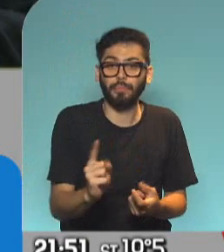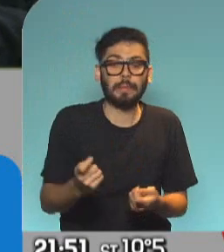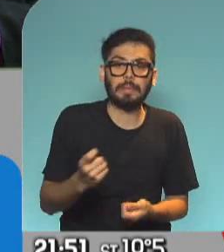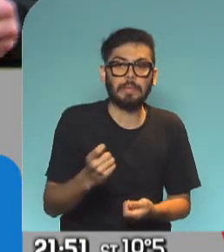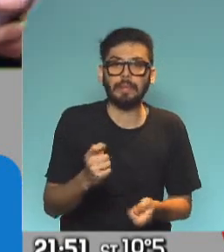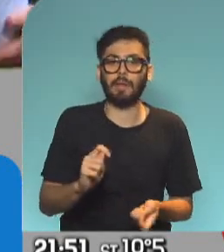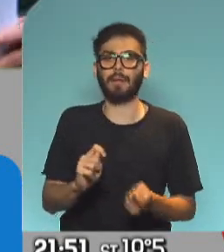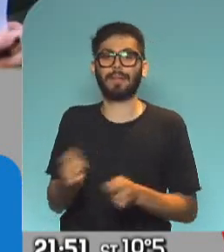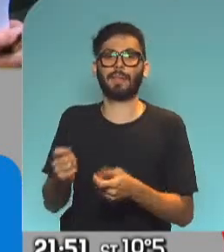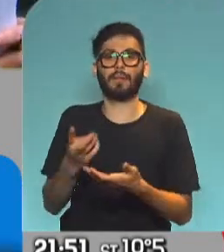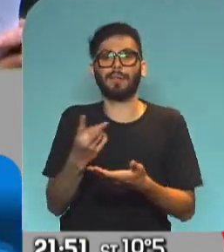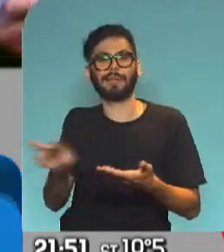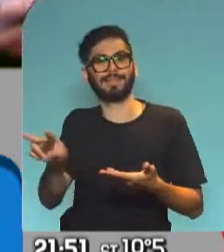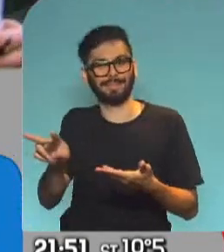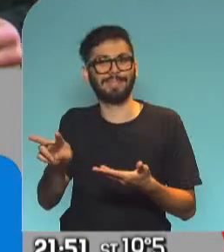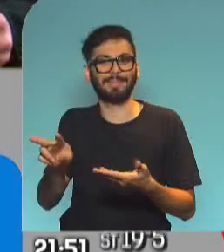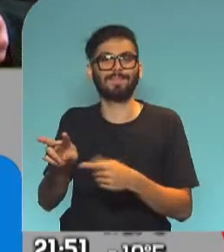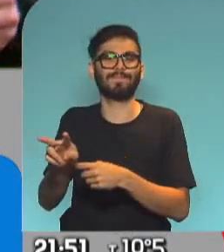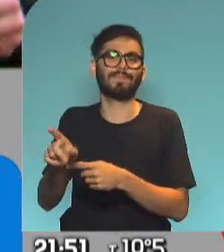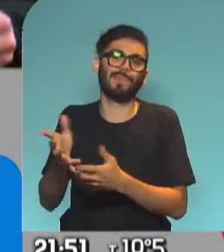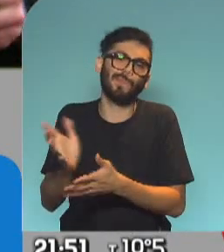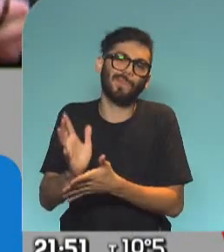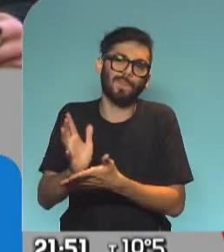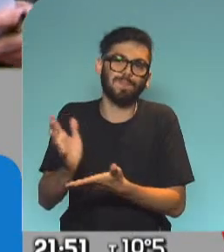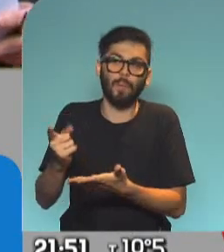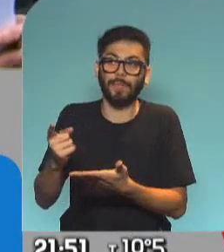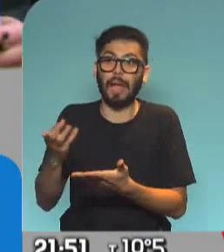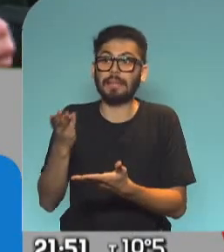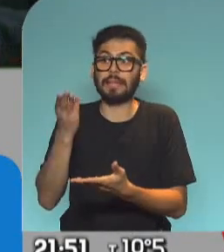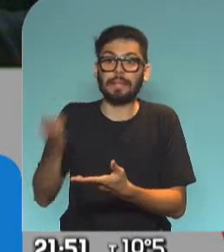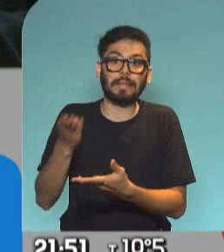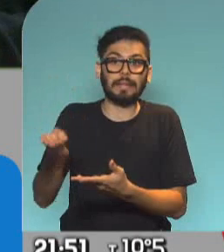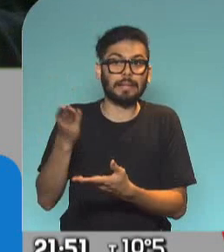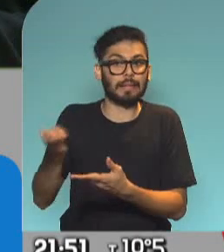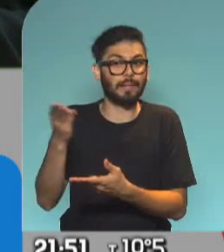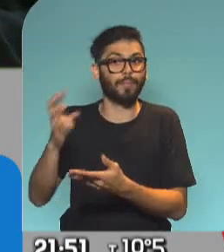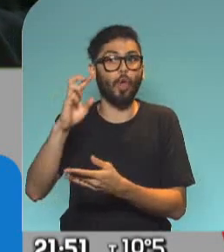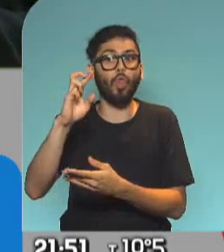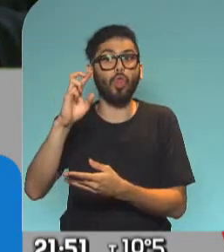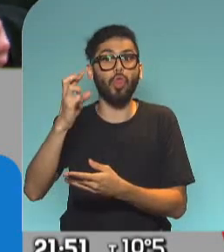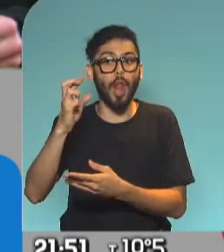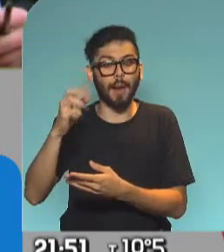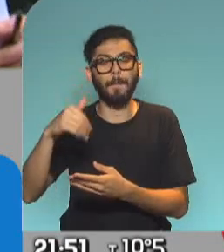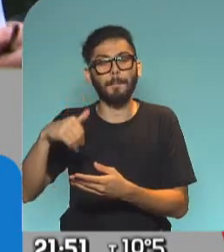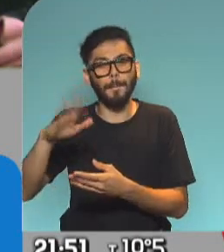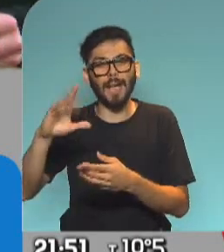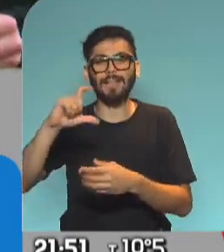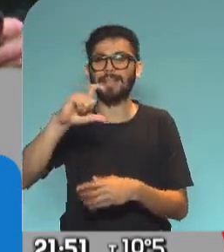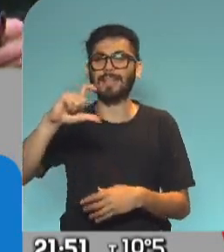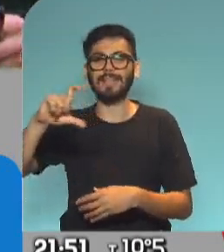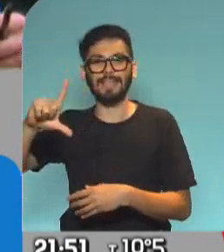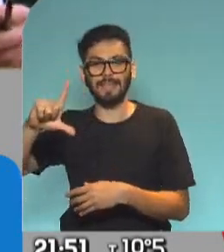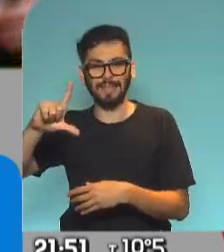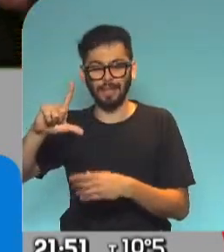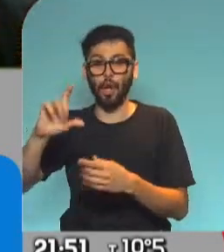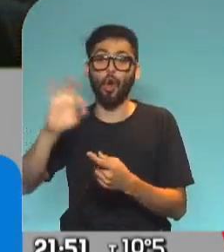la vía alternativa y a operar, digamos, a incrementar la demanda y por tanto el valor de los dólares particularmente contado con liqui y el